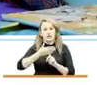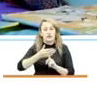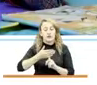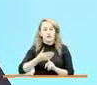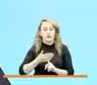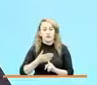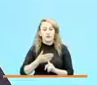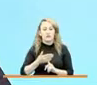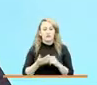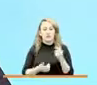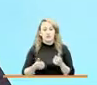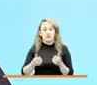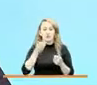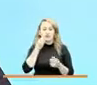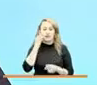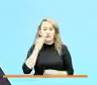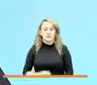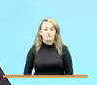que es nuestro hogar.